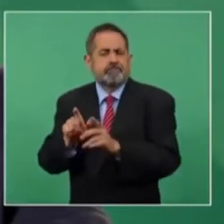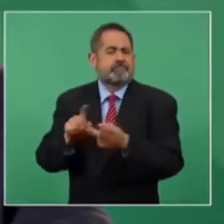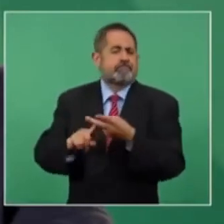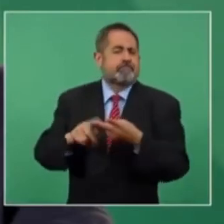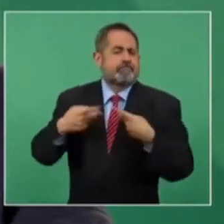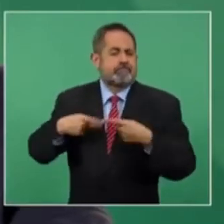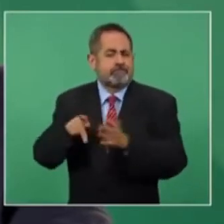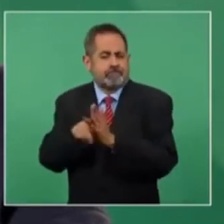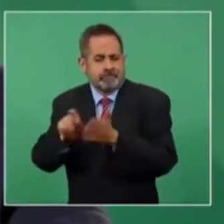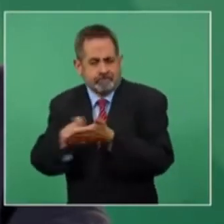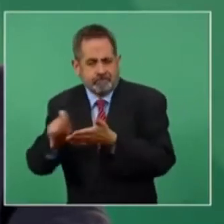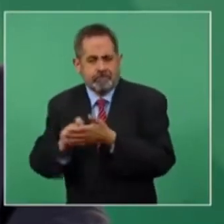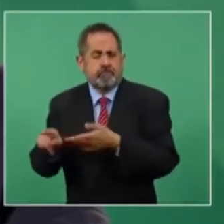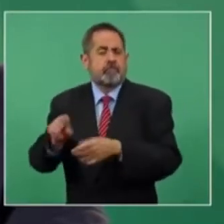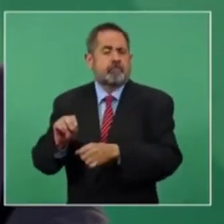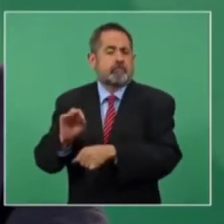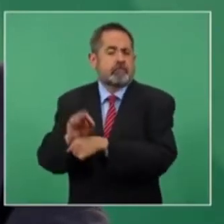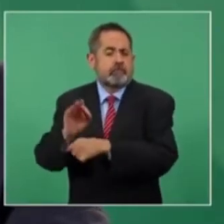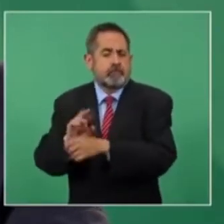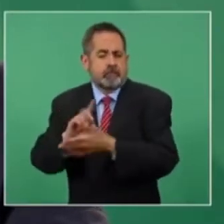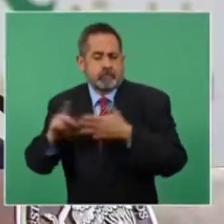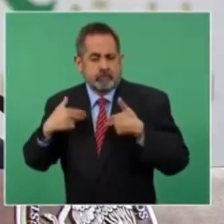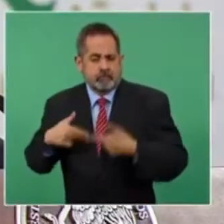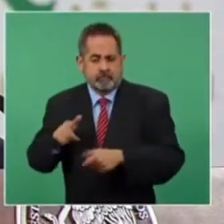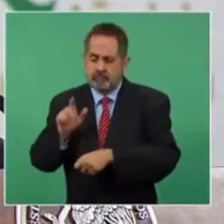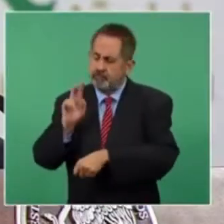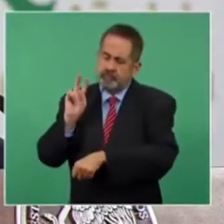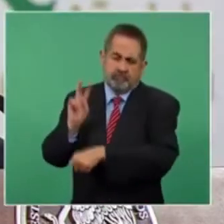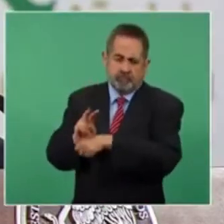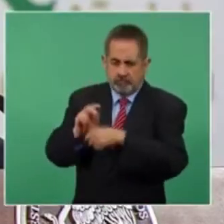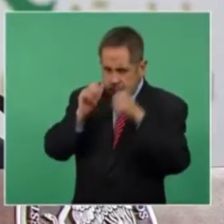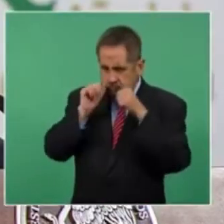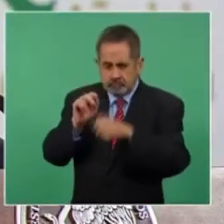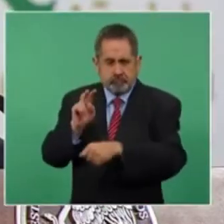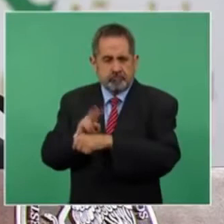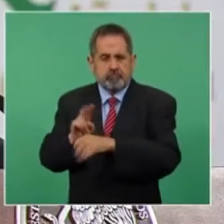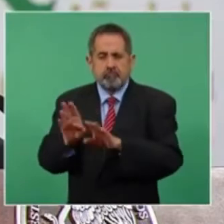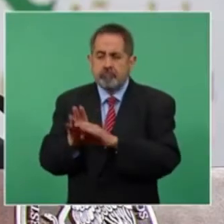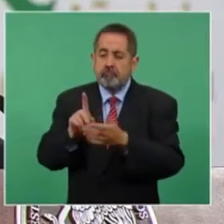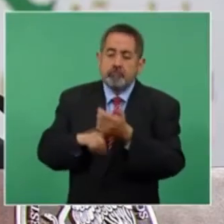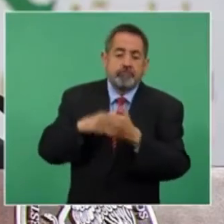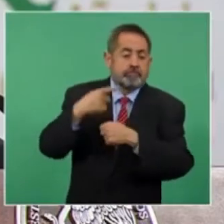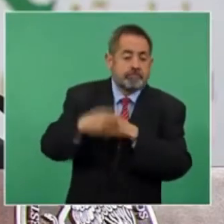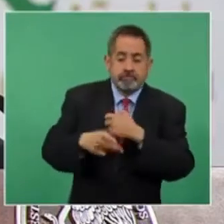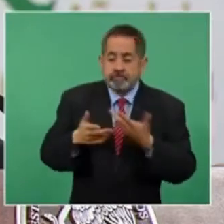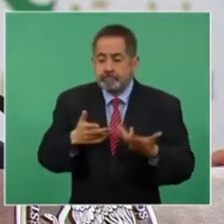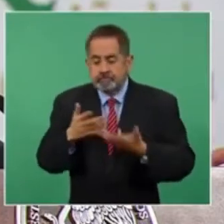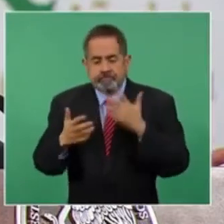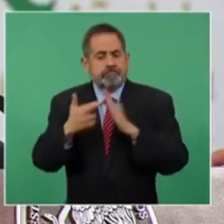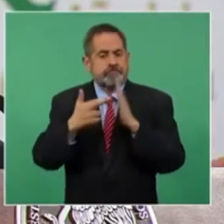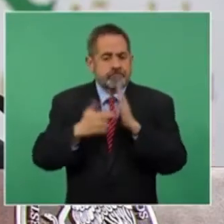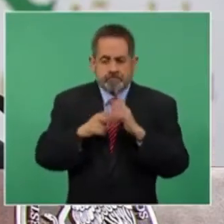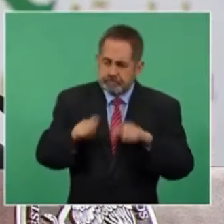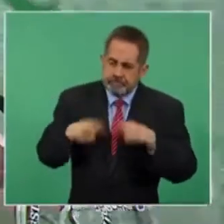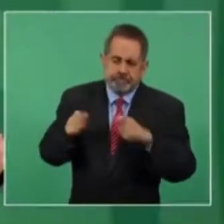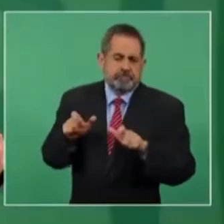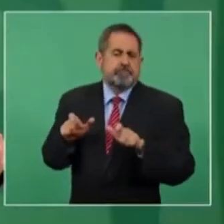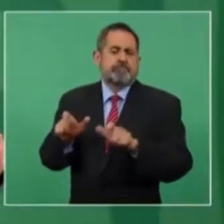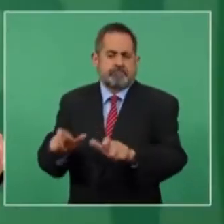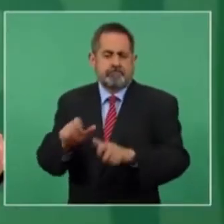o defensores de derechos humanos. Nos corresponde evaluar su situación de riesgo y las medidas que se requieran.